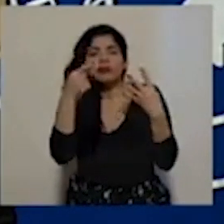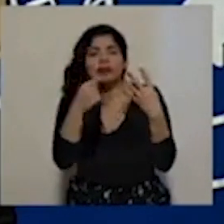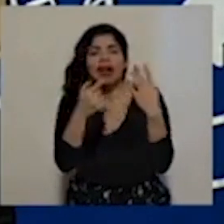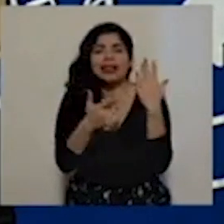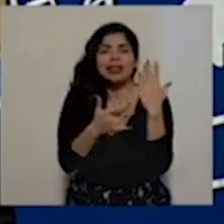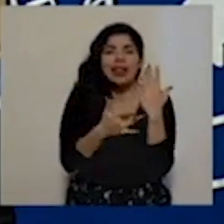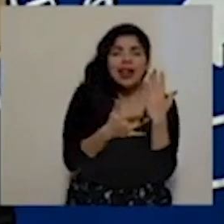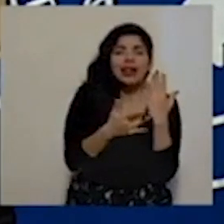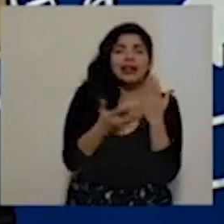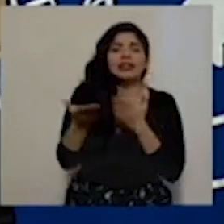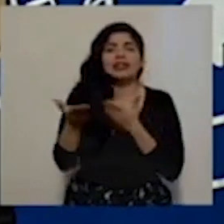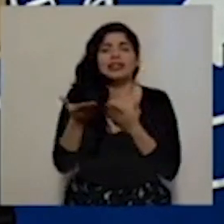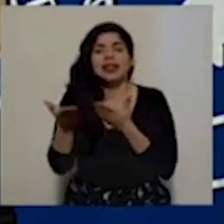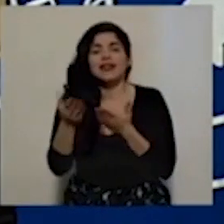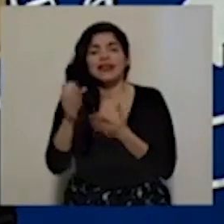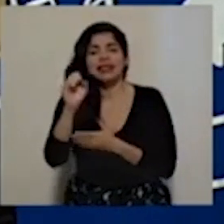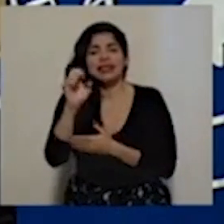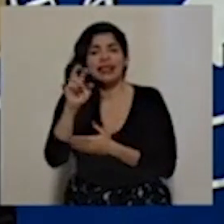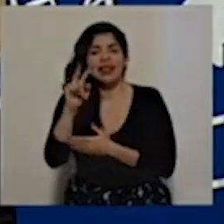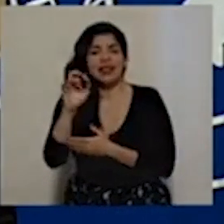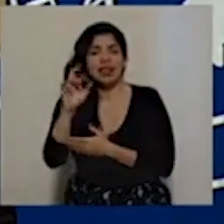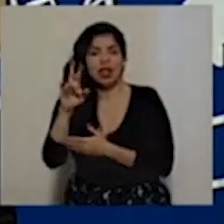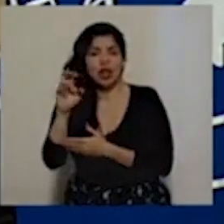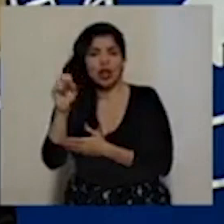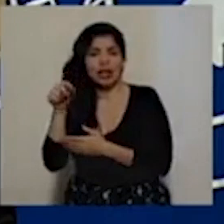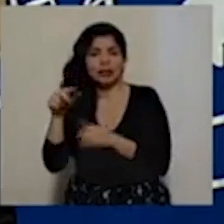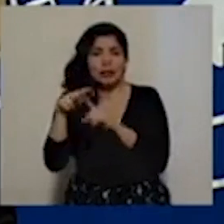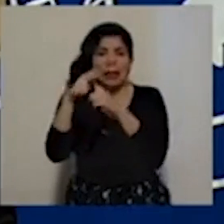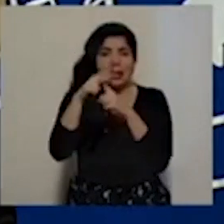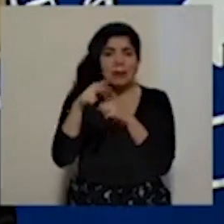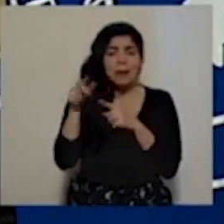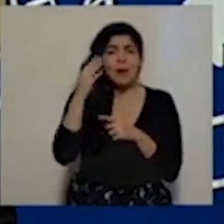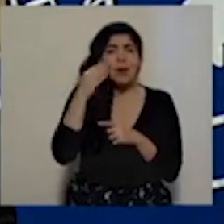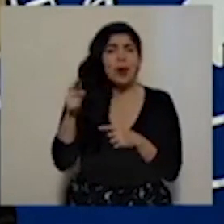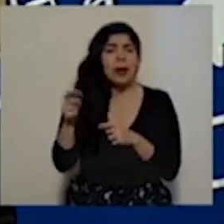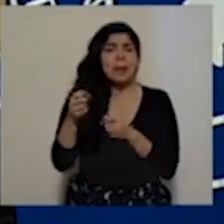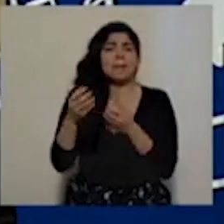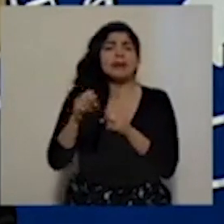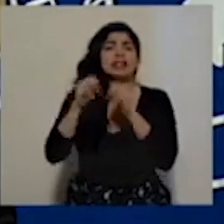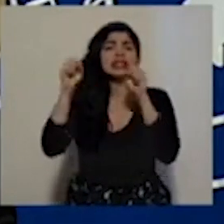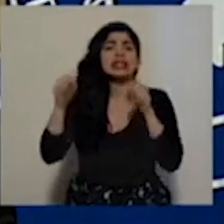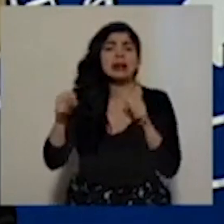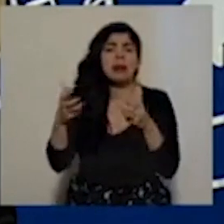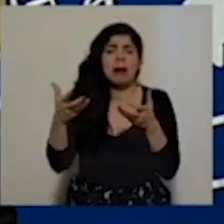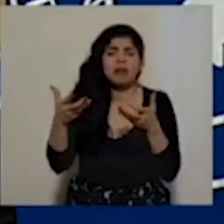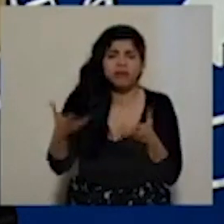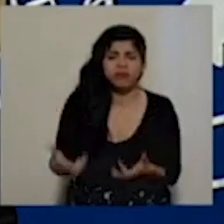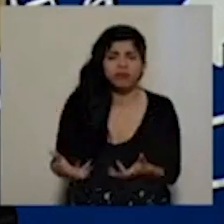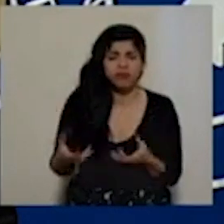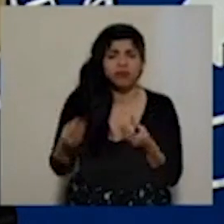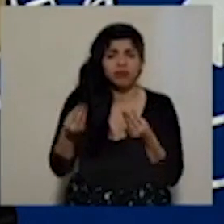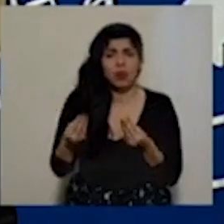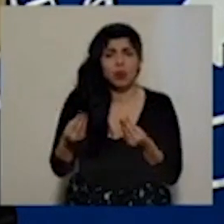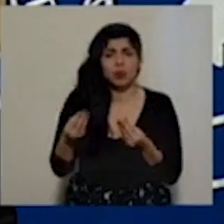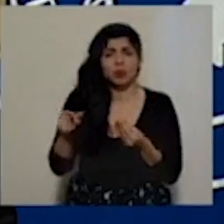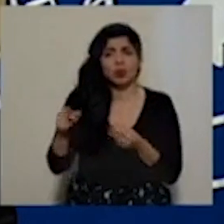servidores y mantenimiento de servidores y eso, son sistemas muy pesados. Entonces, consumen mucha